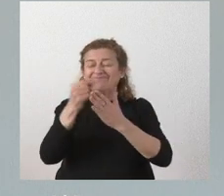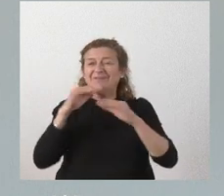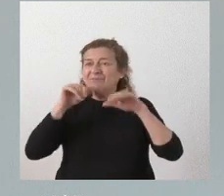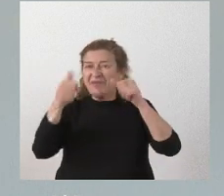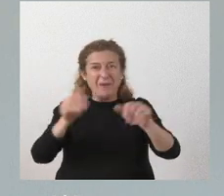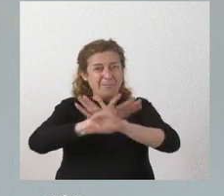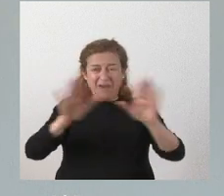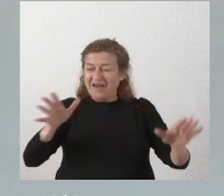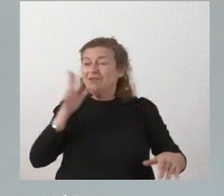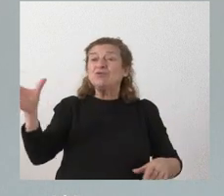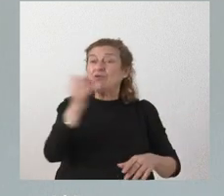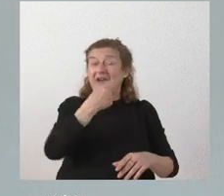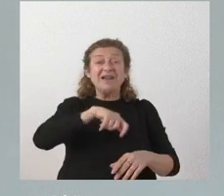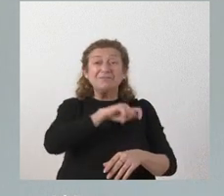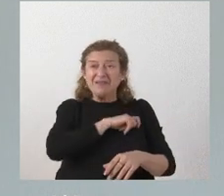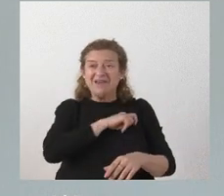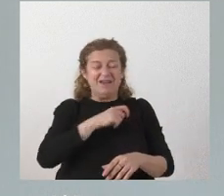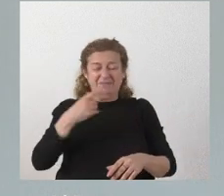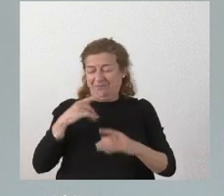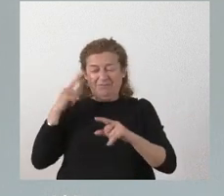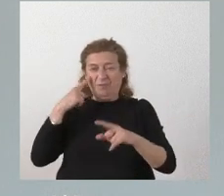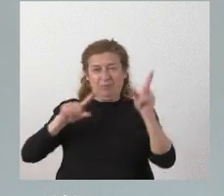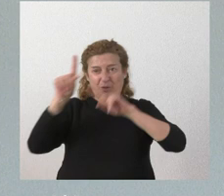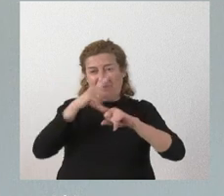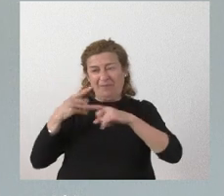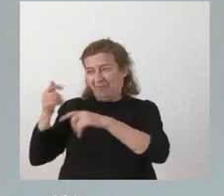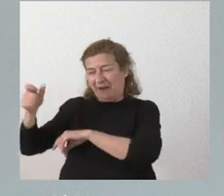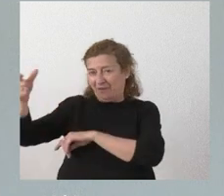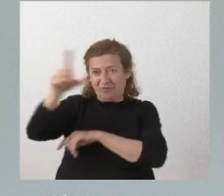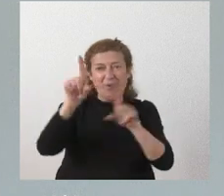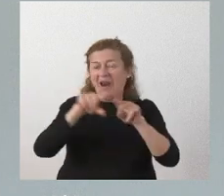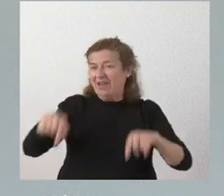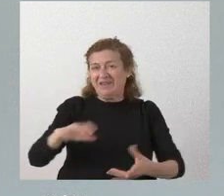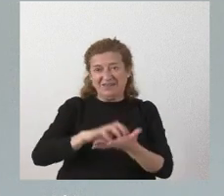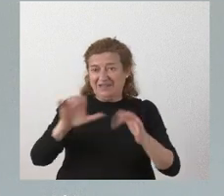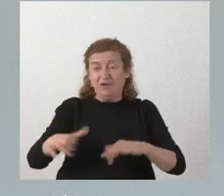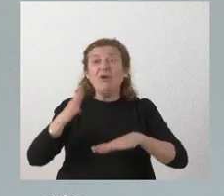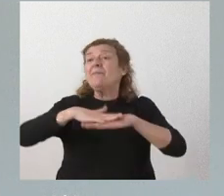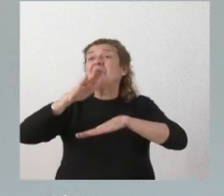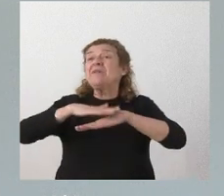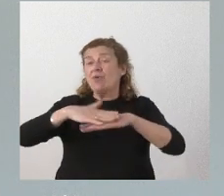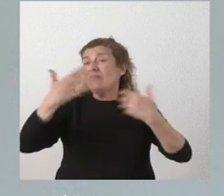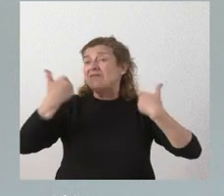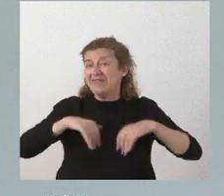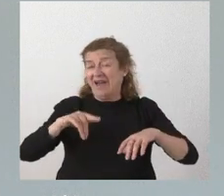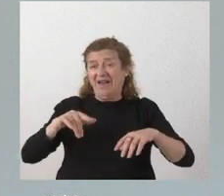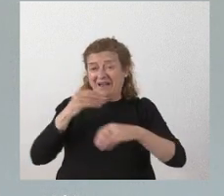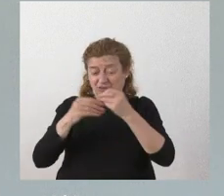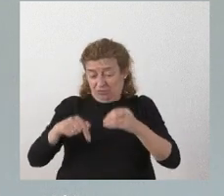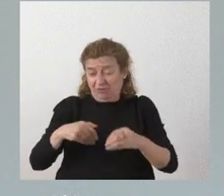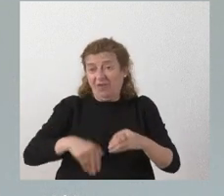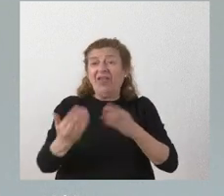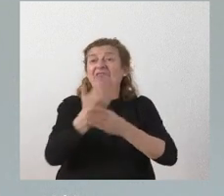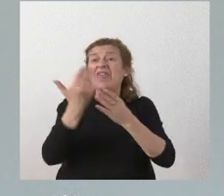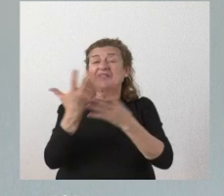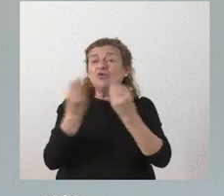para toda España el problema va a ser similar al que hemos padecido aquí en Castilla y León al menos en las que ya están resolviendo estos días junto con nosotros